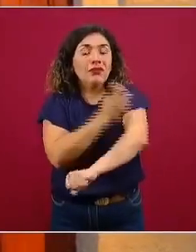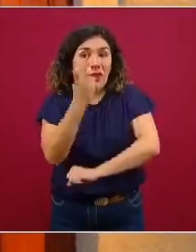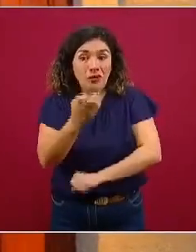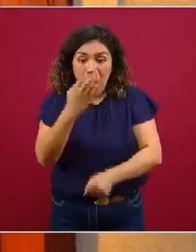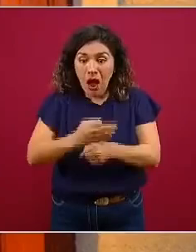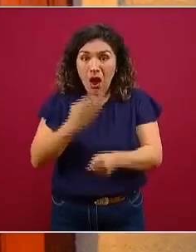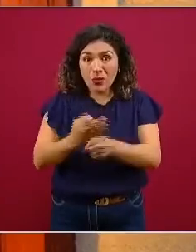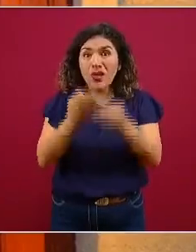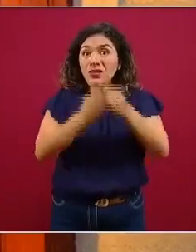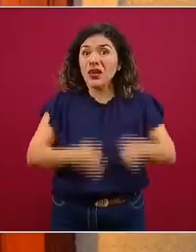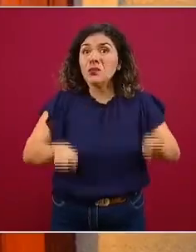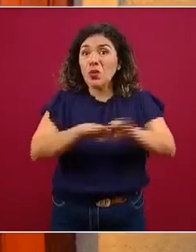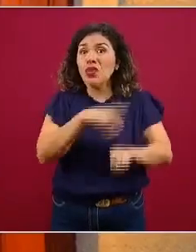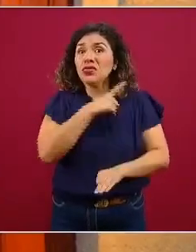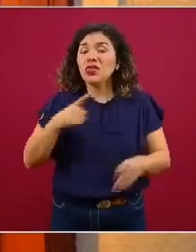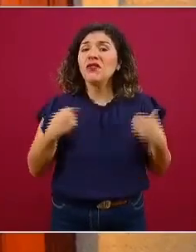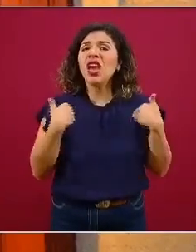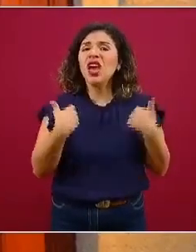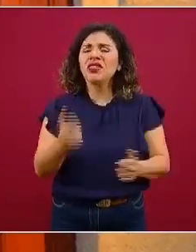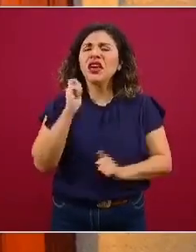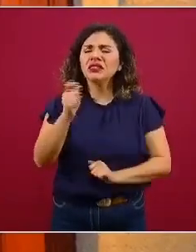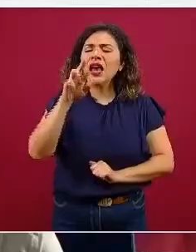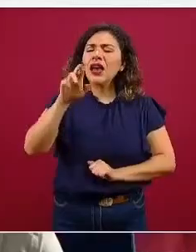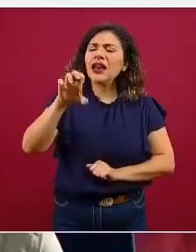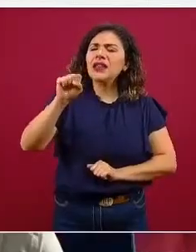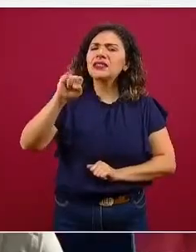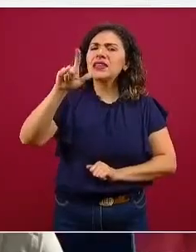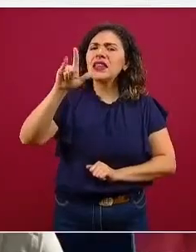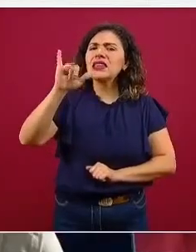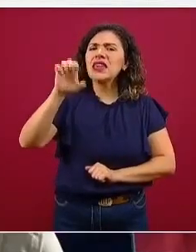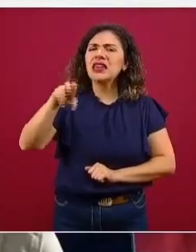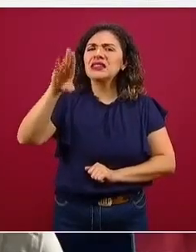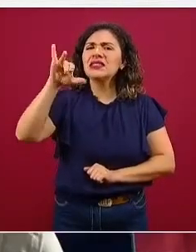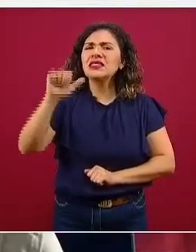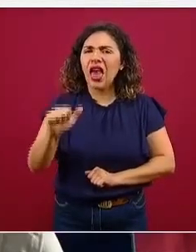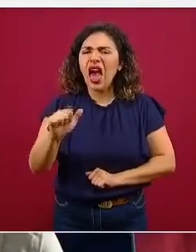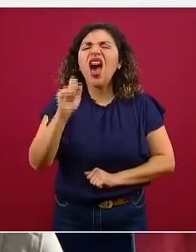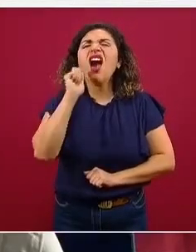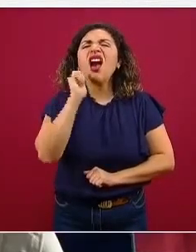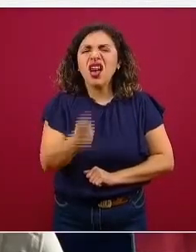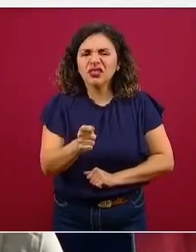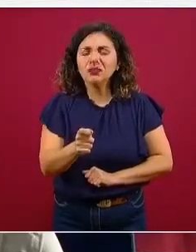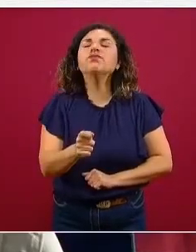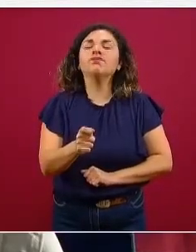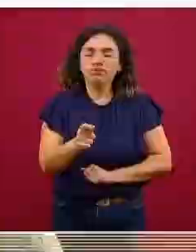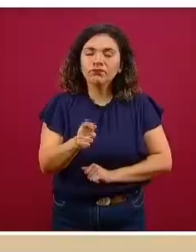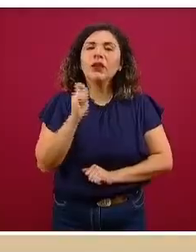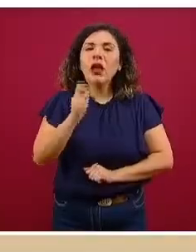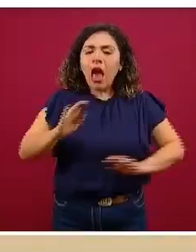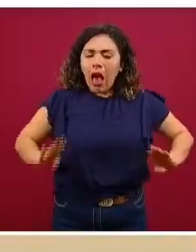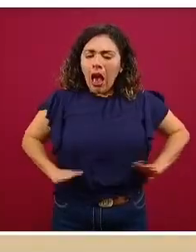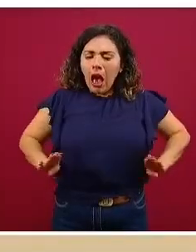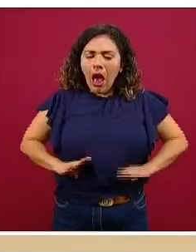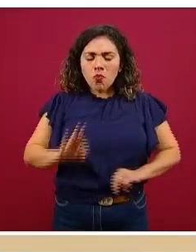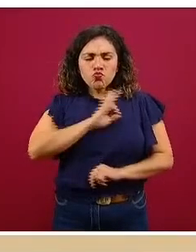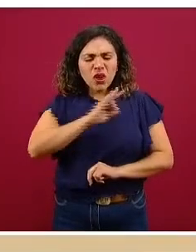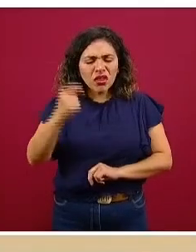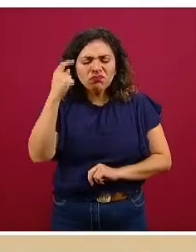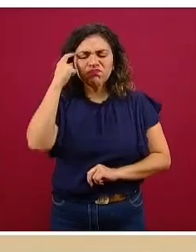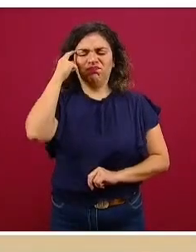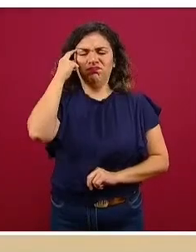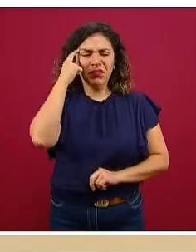importante introducir es el término de la resiliencia. ¿Qué es la resiliencia? Bueno, es la capacidad de adaptarnos positivamente